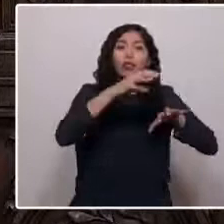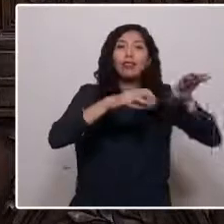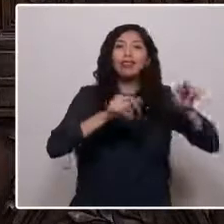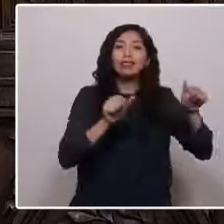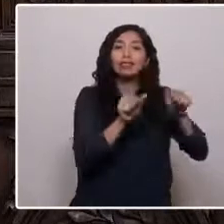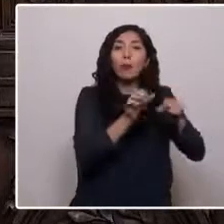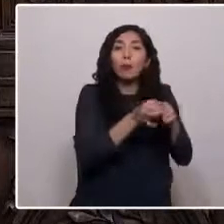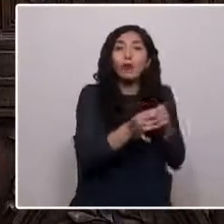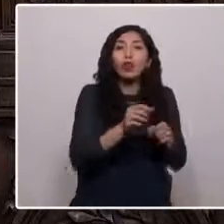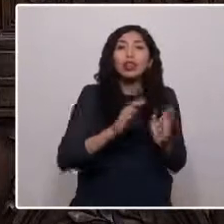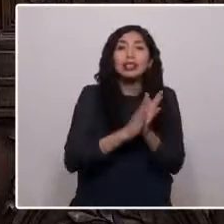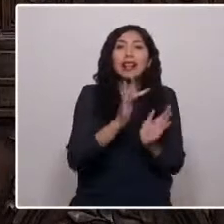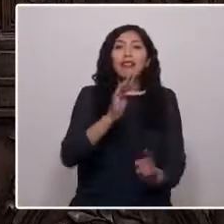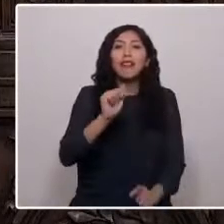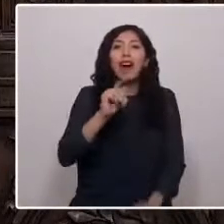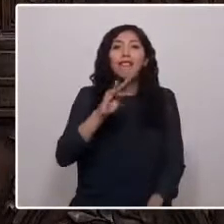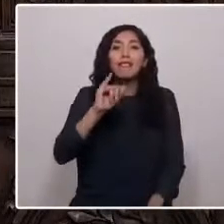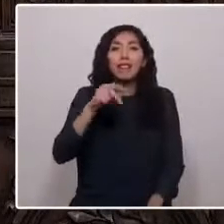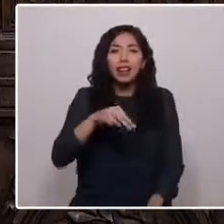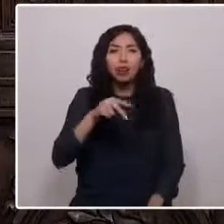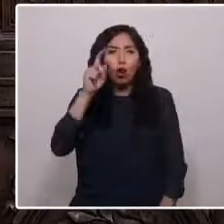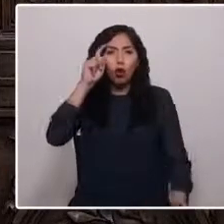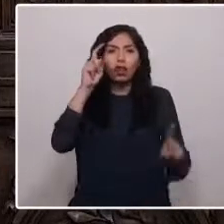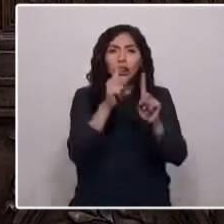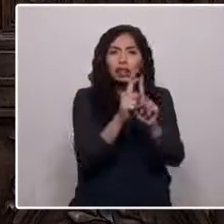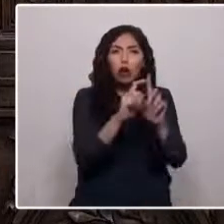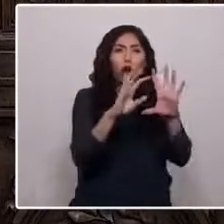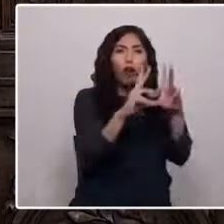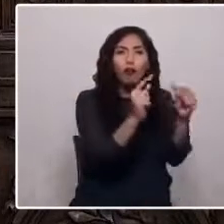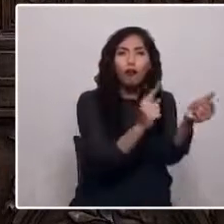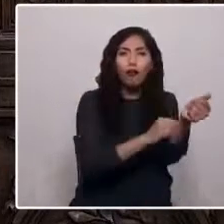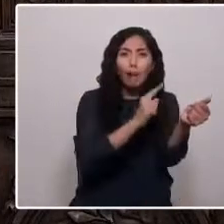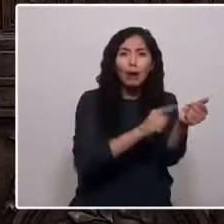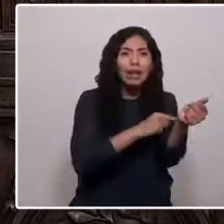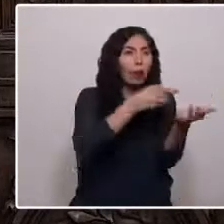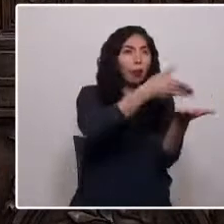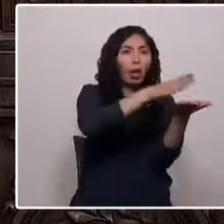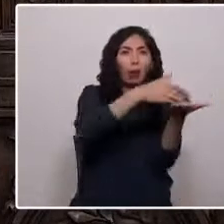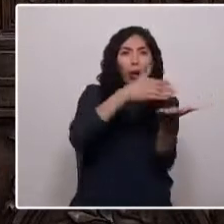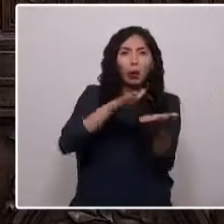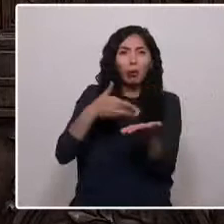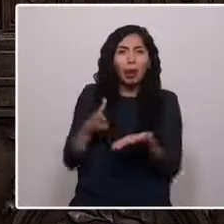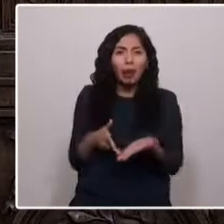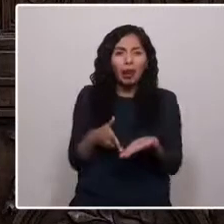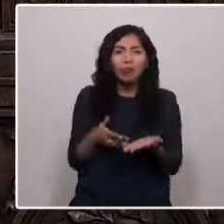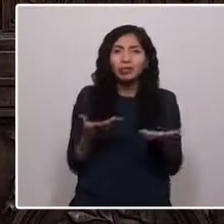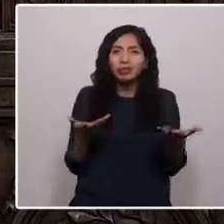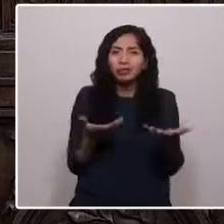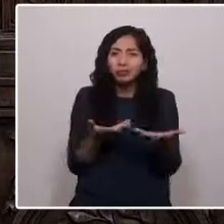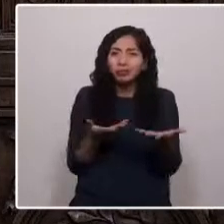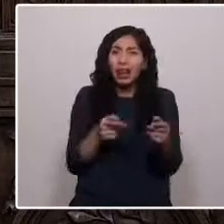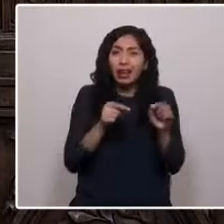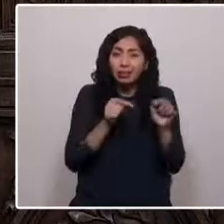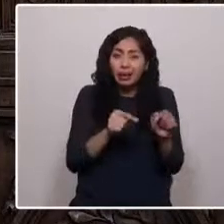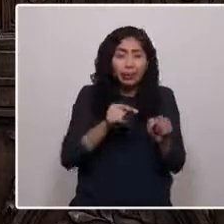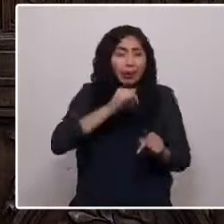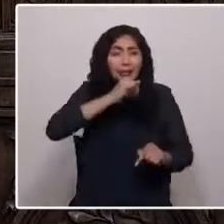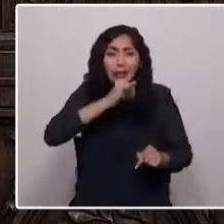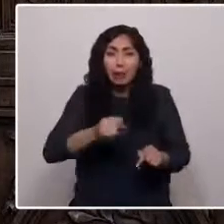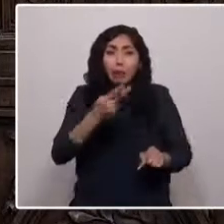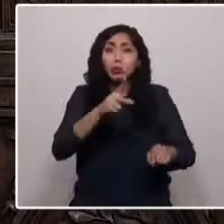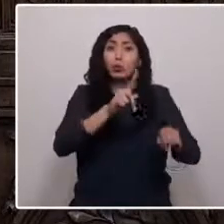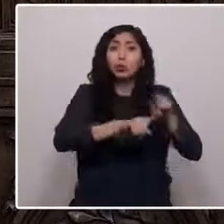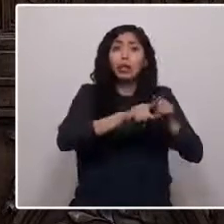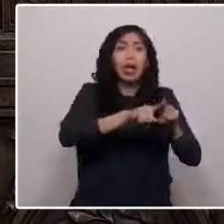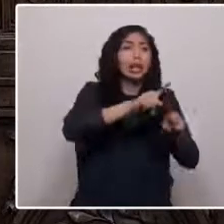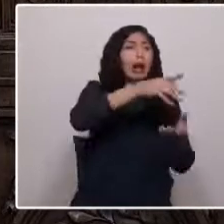Su objetivo, comenzar el desalojo de familias de arrieros habitantes del lugar, despojándolos así y para siempre de su tierra,